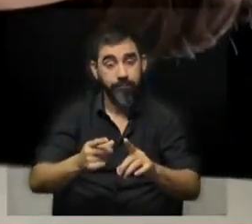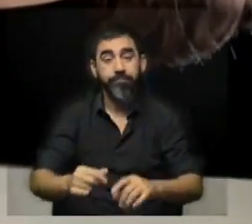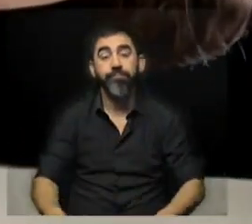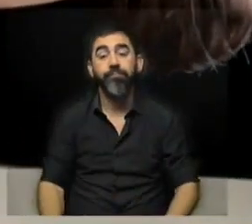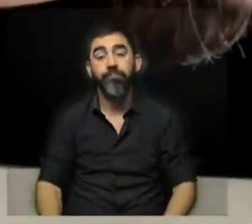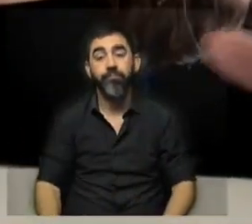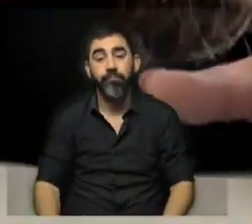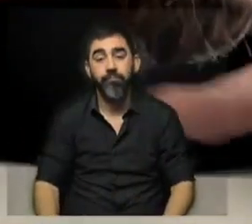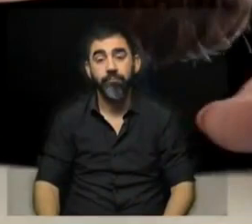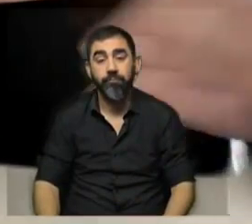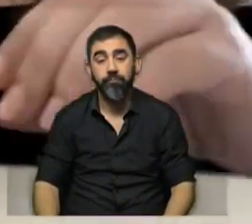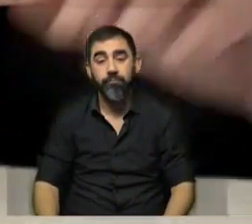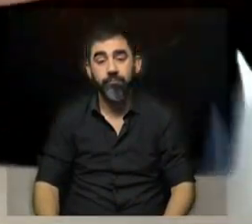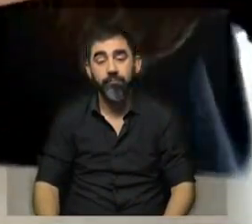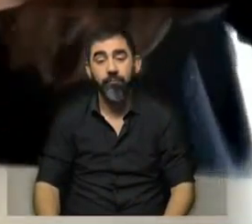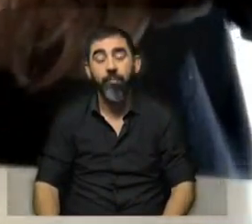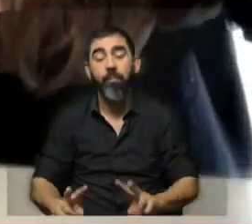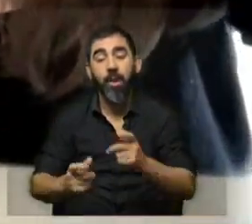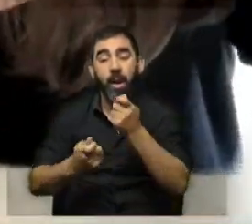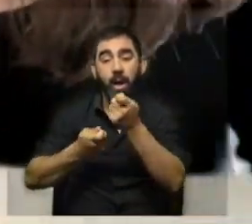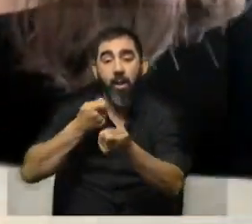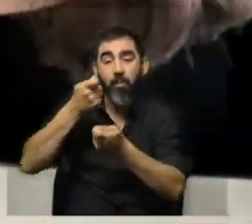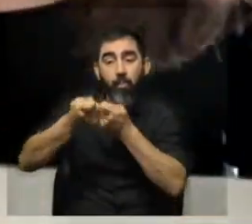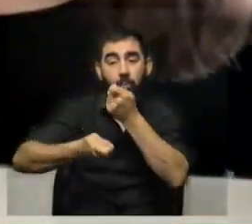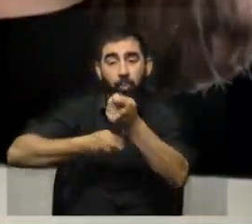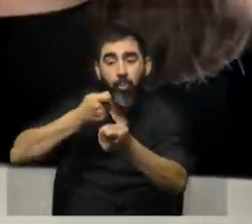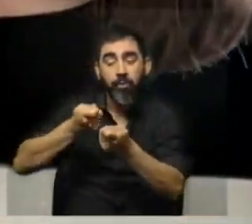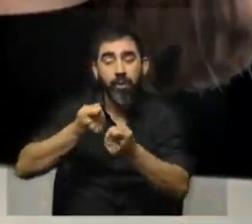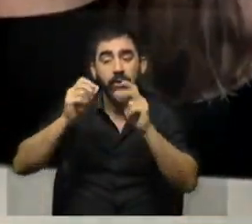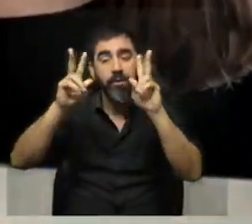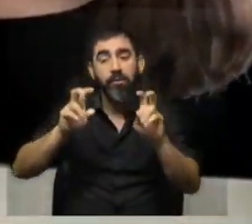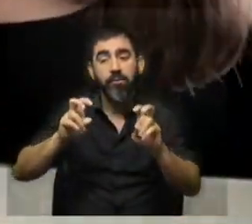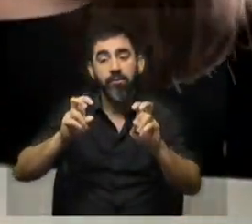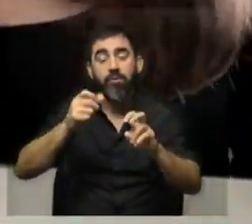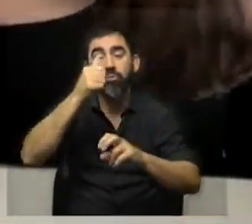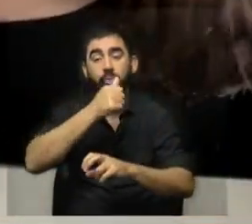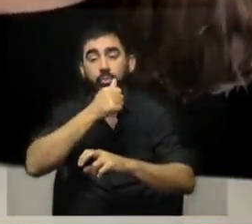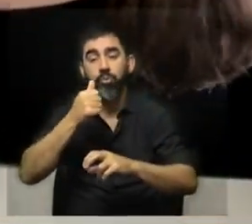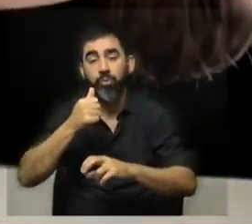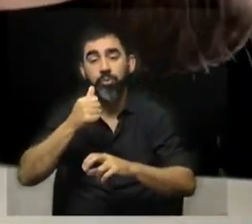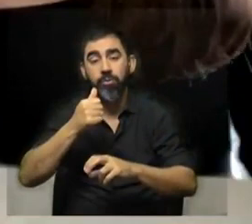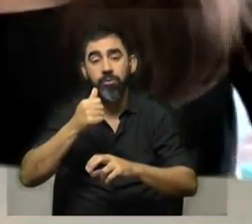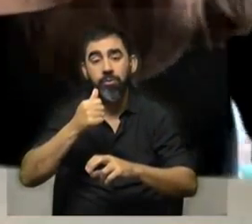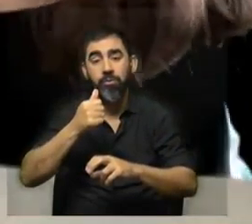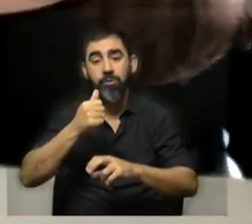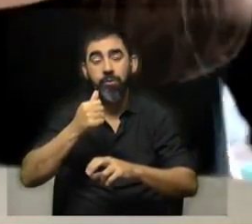para tratar de aportar en clave de lo que vienen siendo las soluciones pensadas desde la